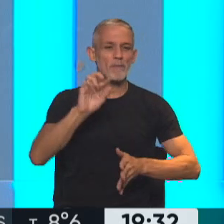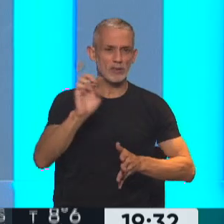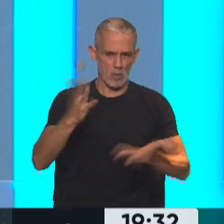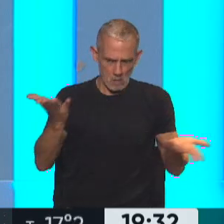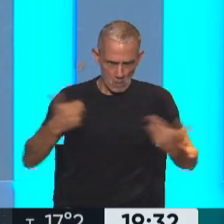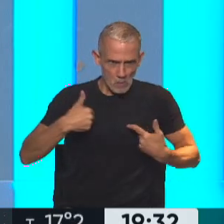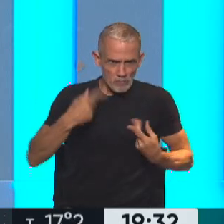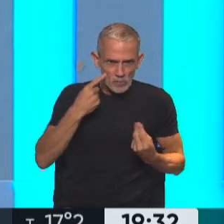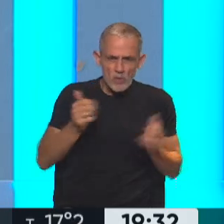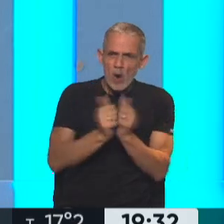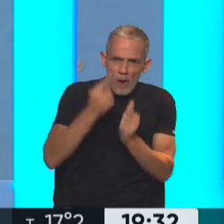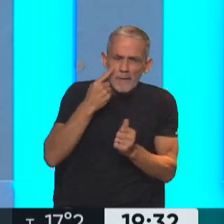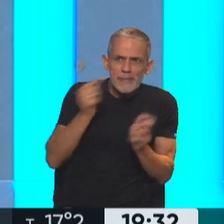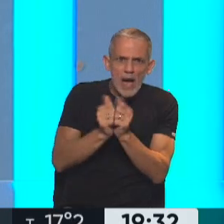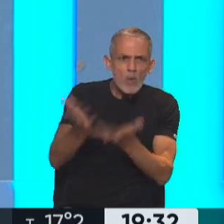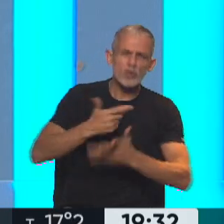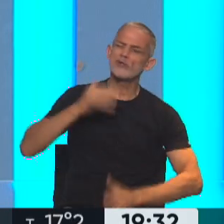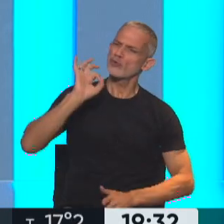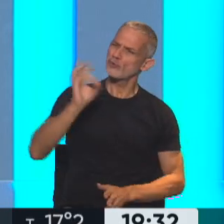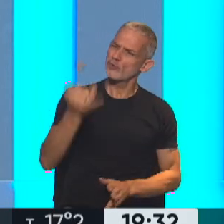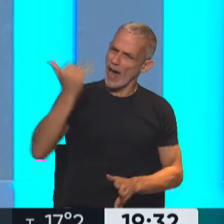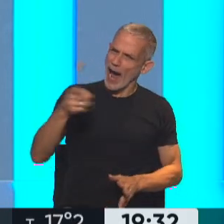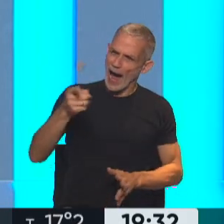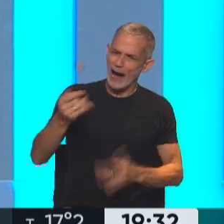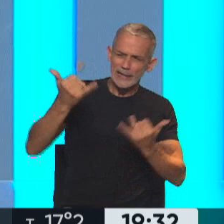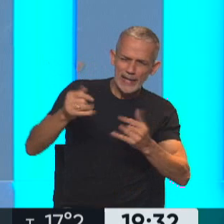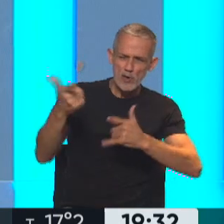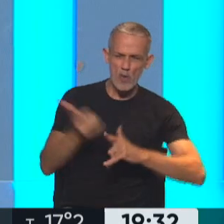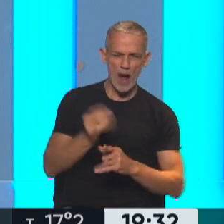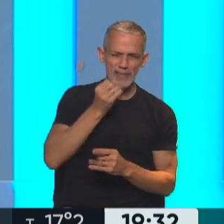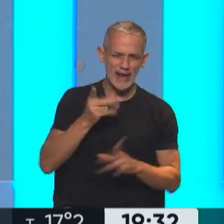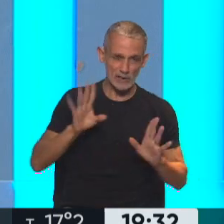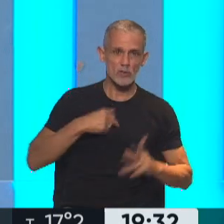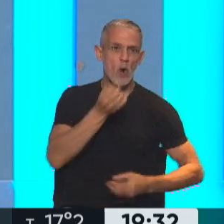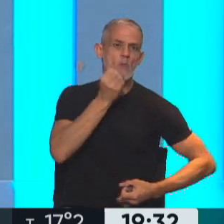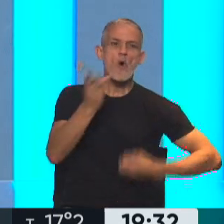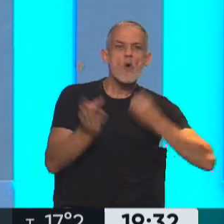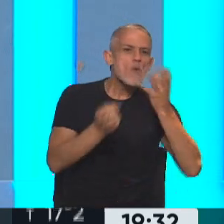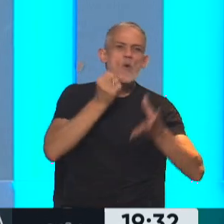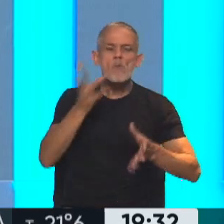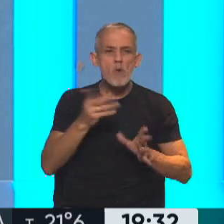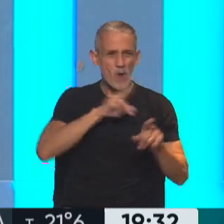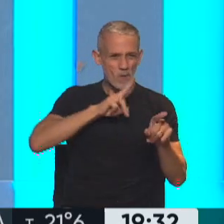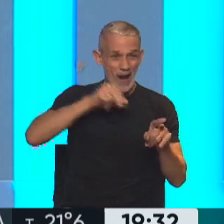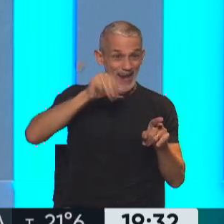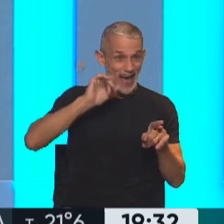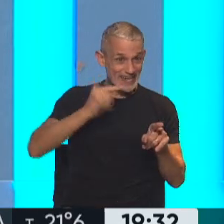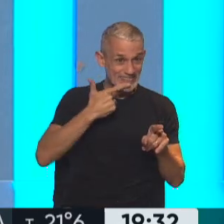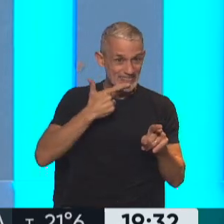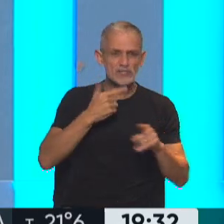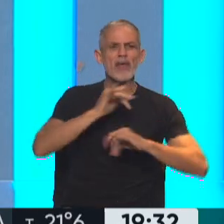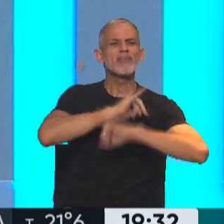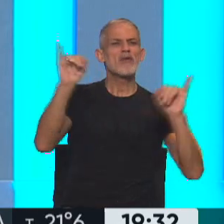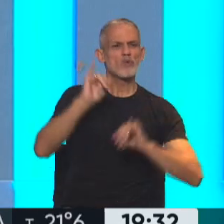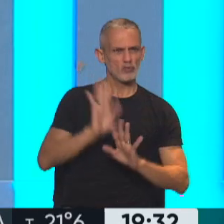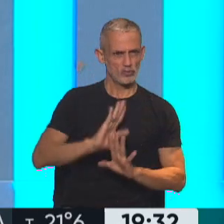viví toda mi vida al lado de este hombre, sé lo que tiene y lo que no tiene. Y empezó a hablar. Empezó a hablar y hizo una denuncia penal en la que contó